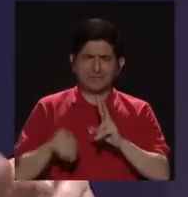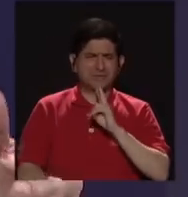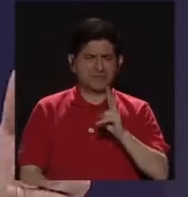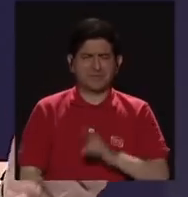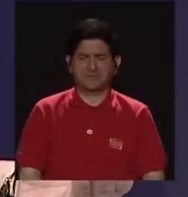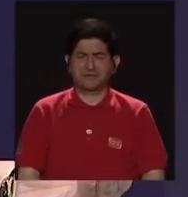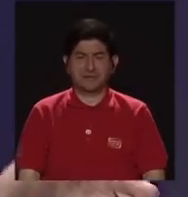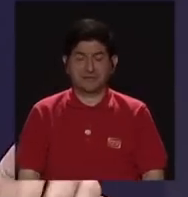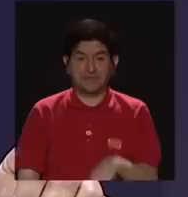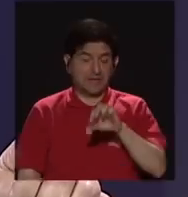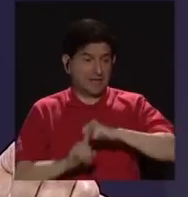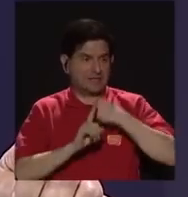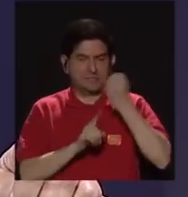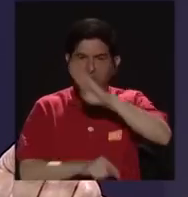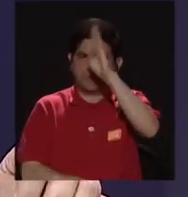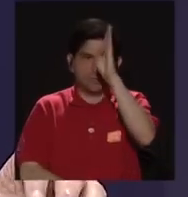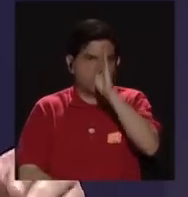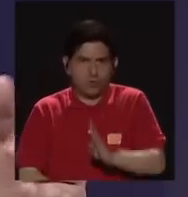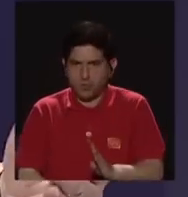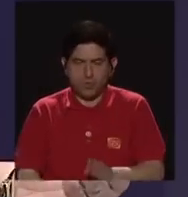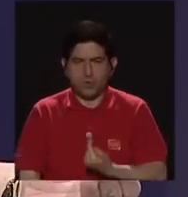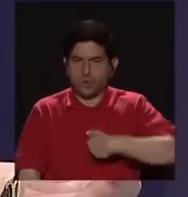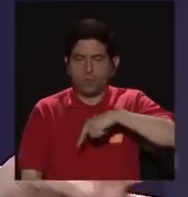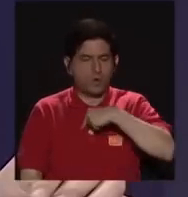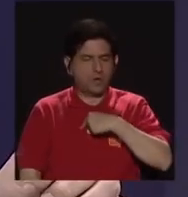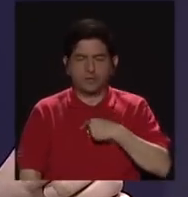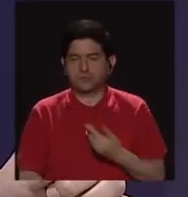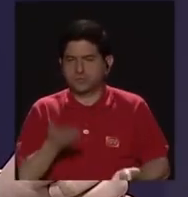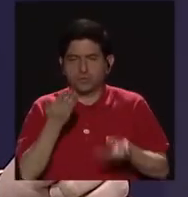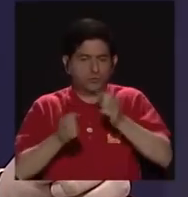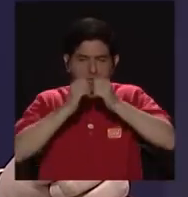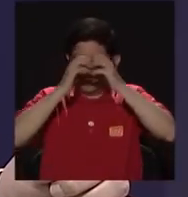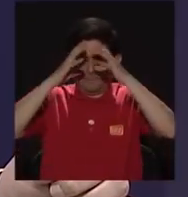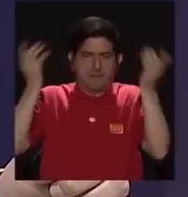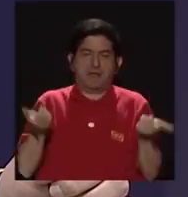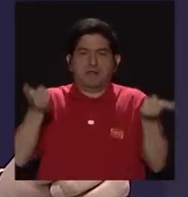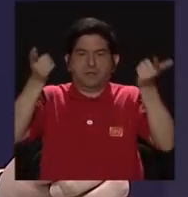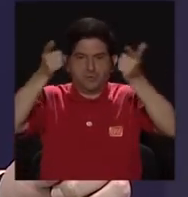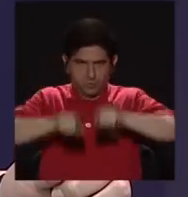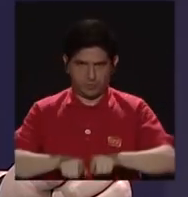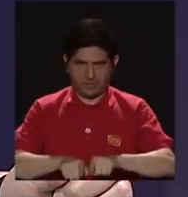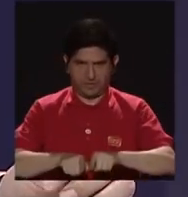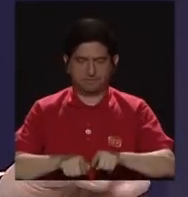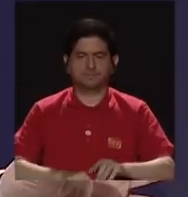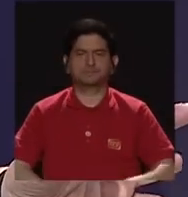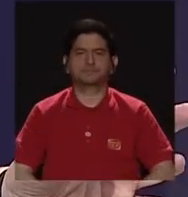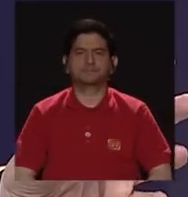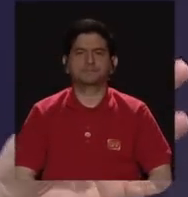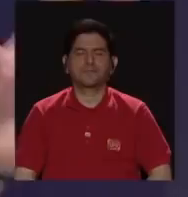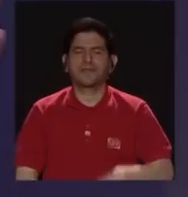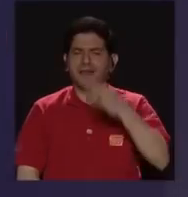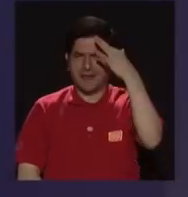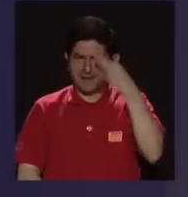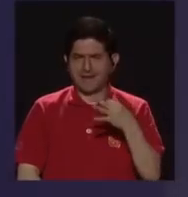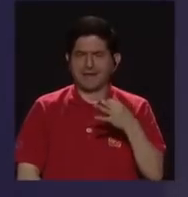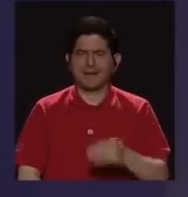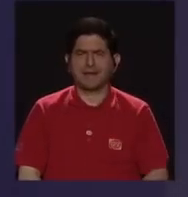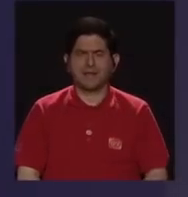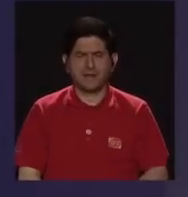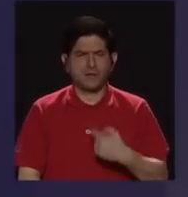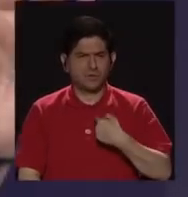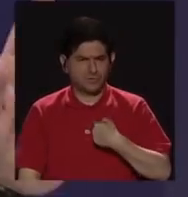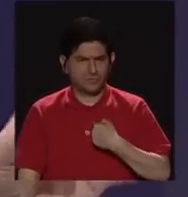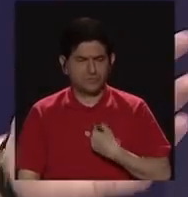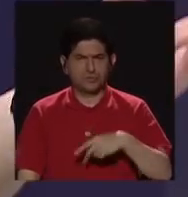dimensiones, algo que jamás en la vida nos hubiésemos podido imaginar que podía pasar. Creo que pudo dar